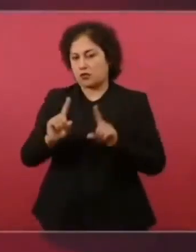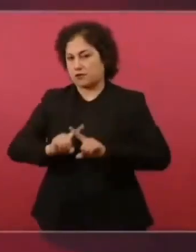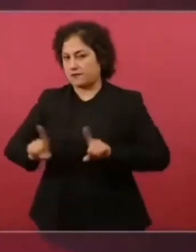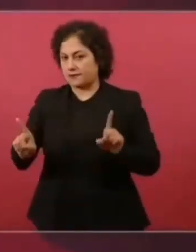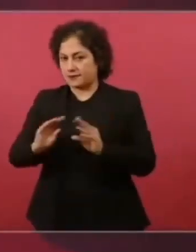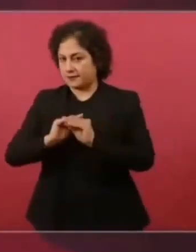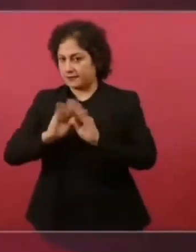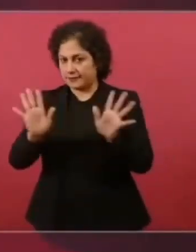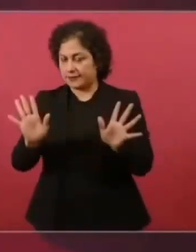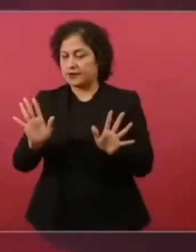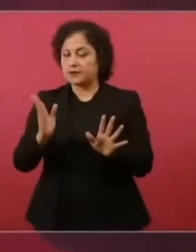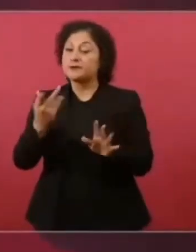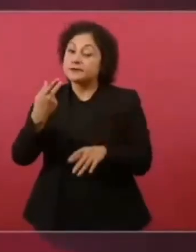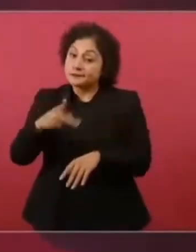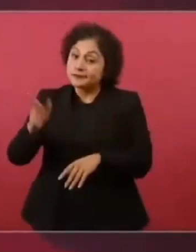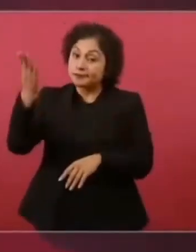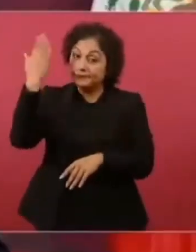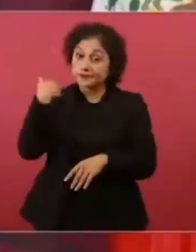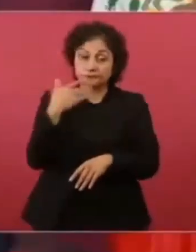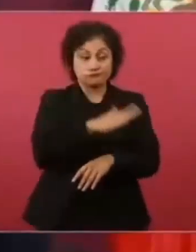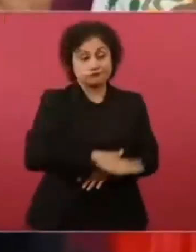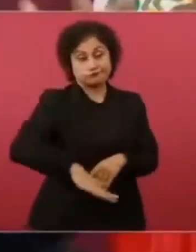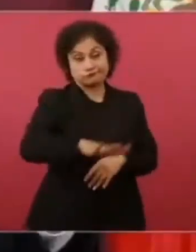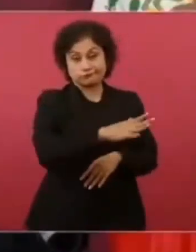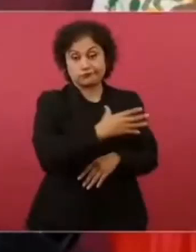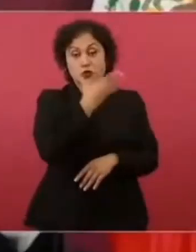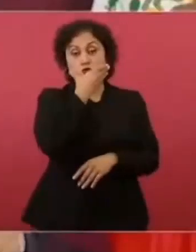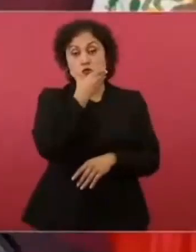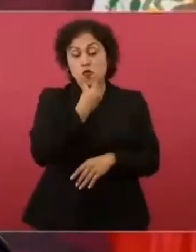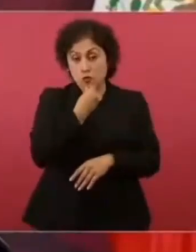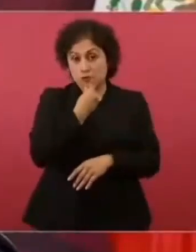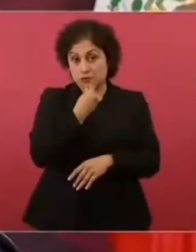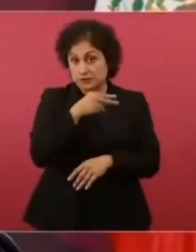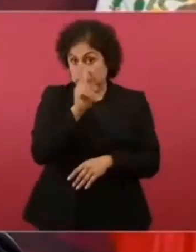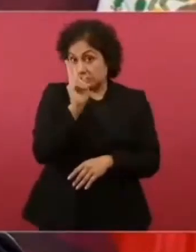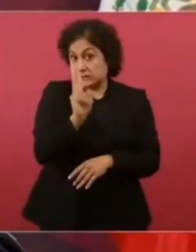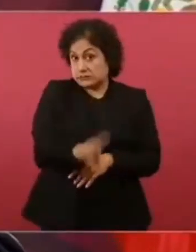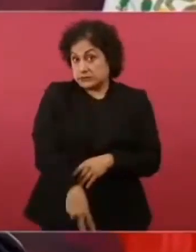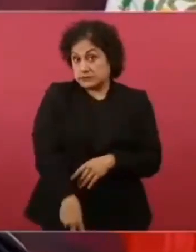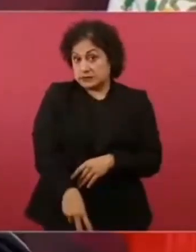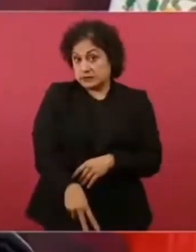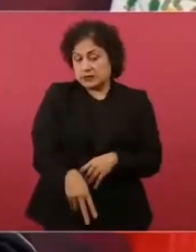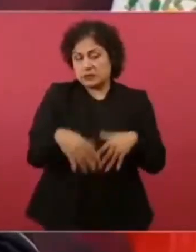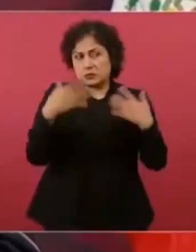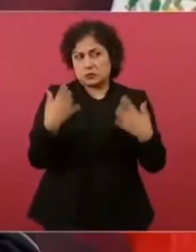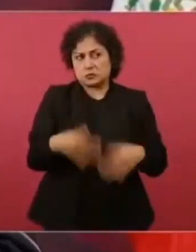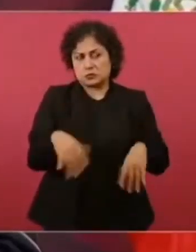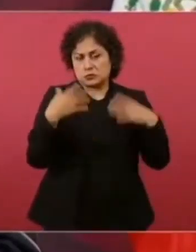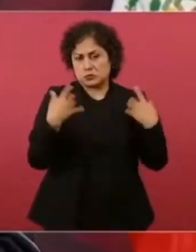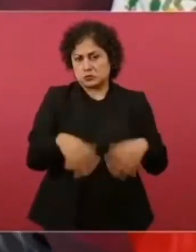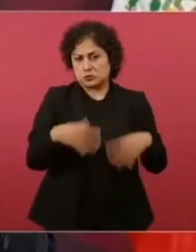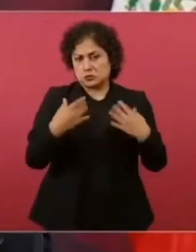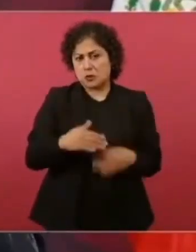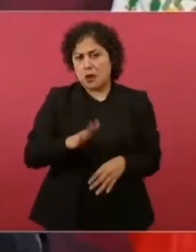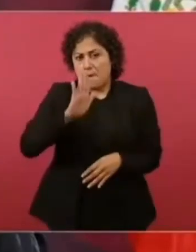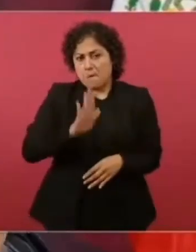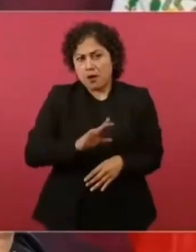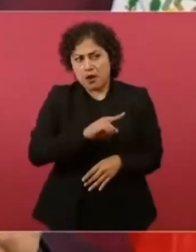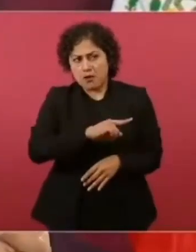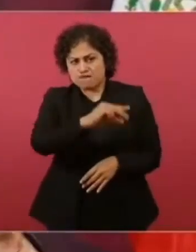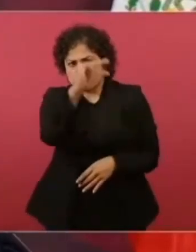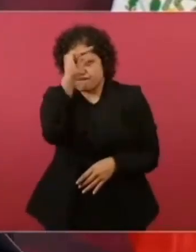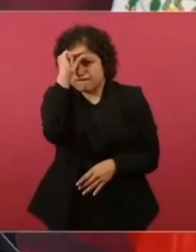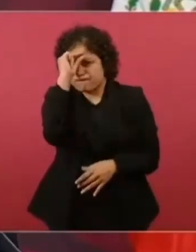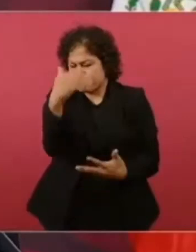hombres en aquel entonces eran hombres que parecían gigantes todos la ventaja